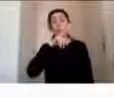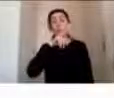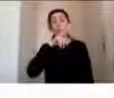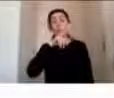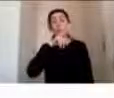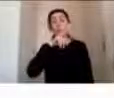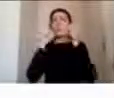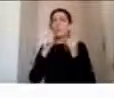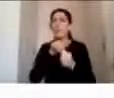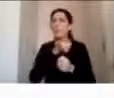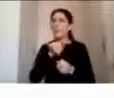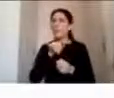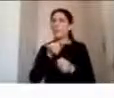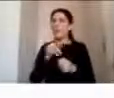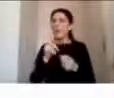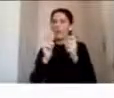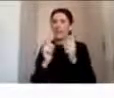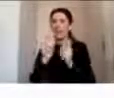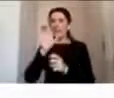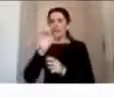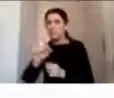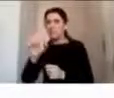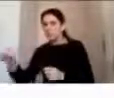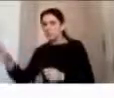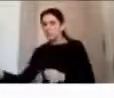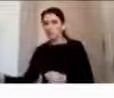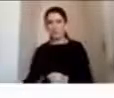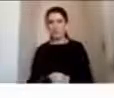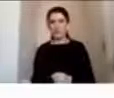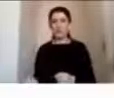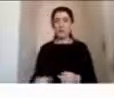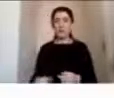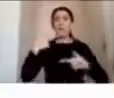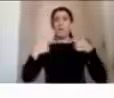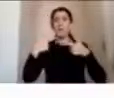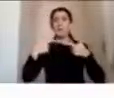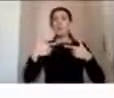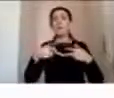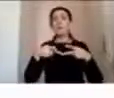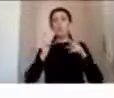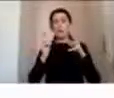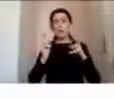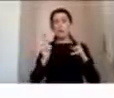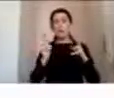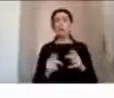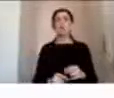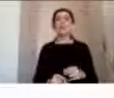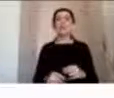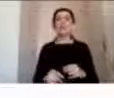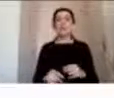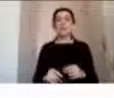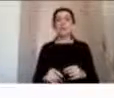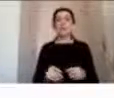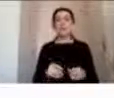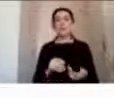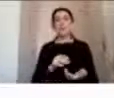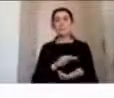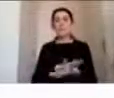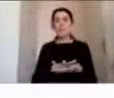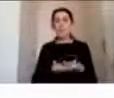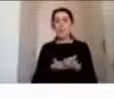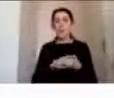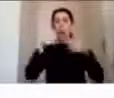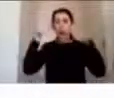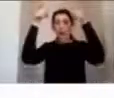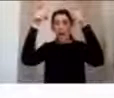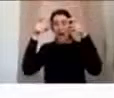situaciones de riesgo. Políticas públicas que propicien ambiente y conducta segura. En el fondo, los aros de básquetbol en una cancha pública no